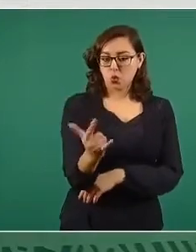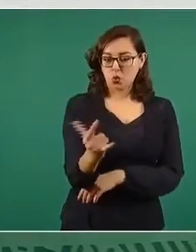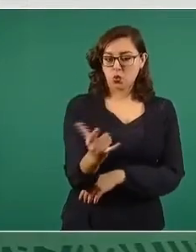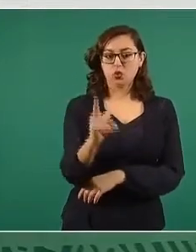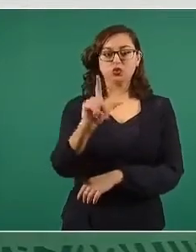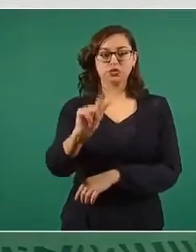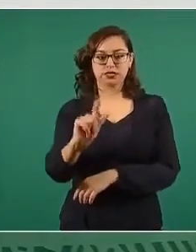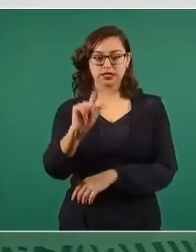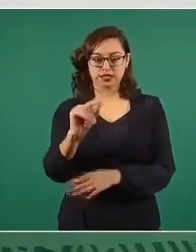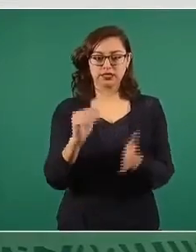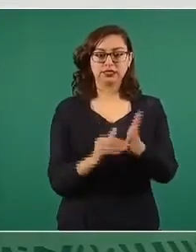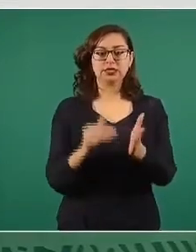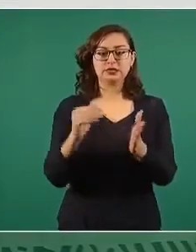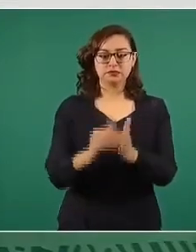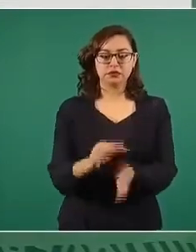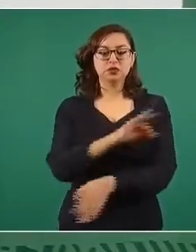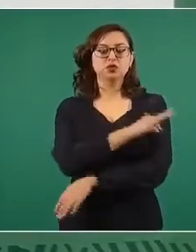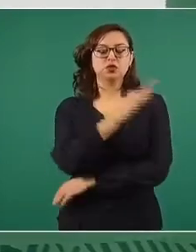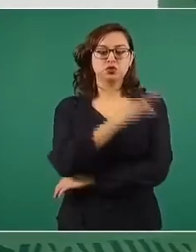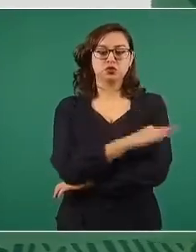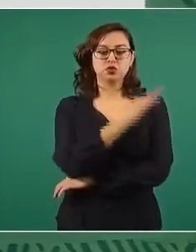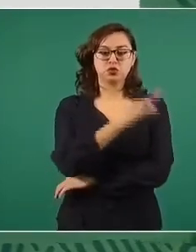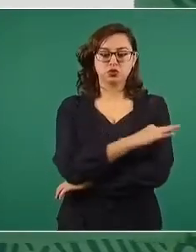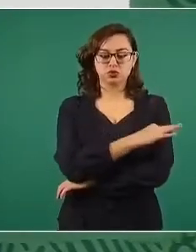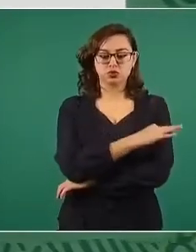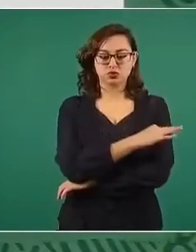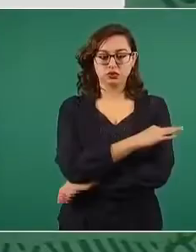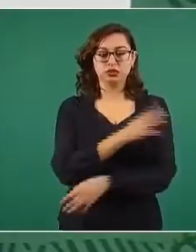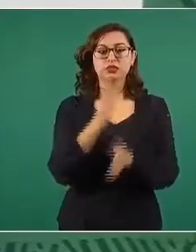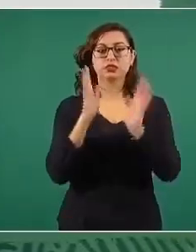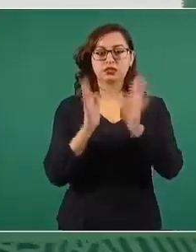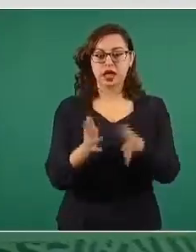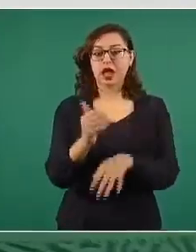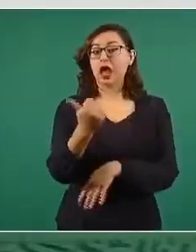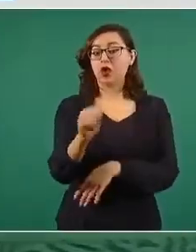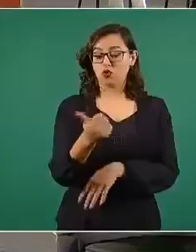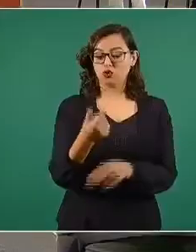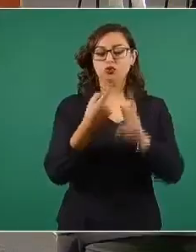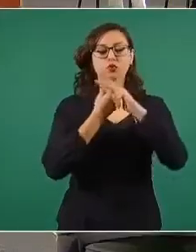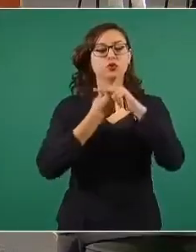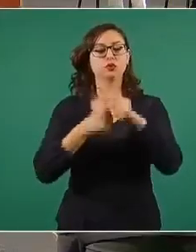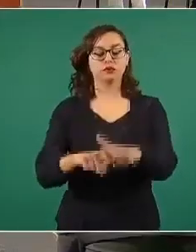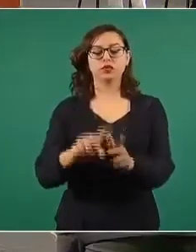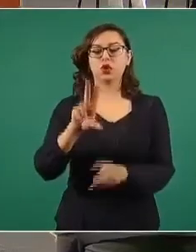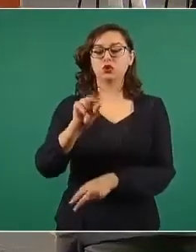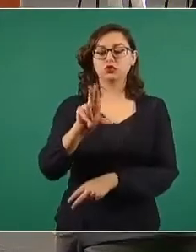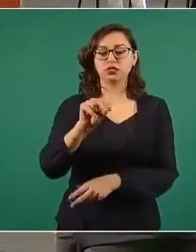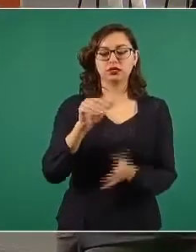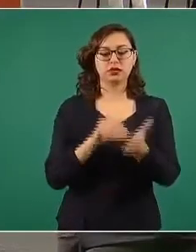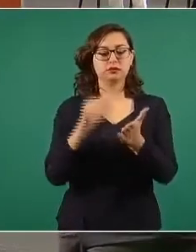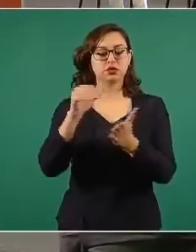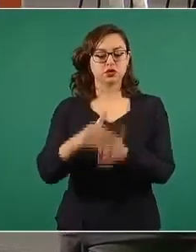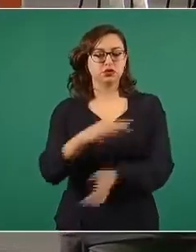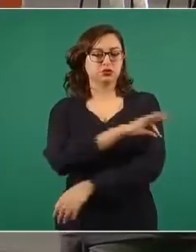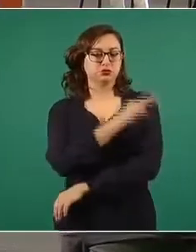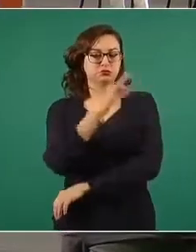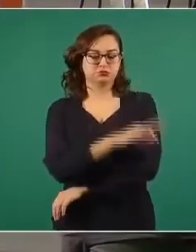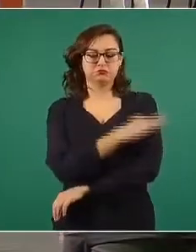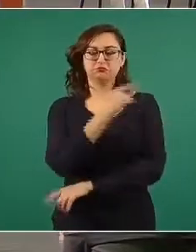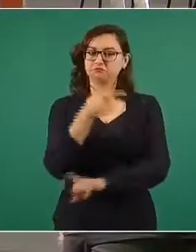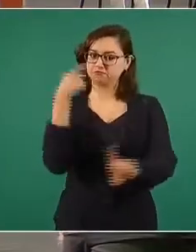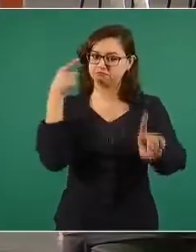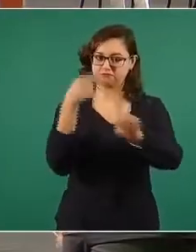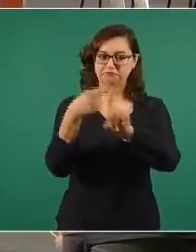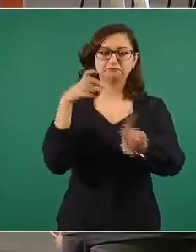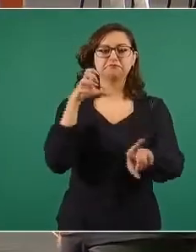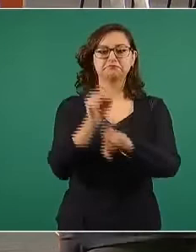millones de dosis, esa fue la instrucción del presidente, y vamos a estar empezando agosto en 80 millones de dosis para garantizar las metas que el